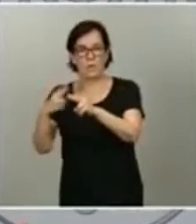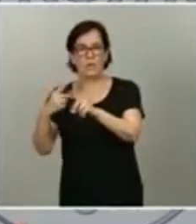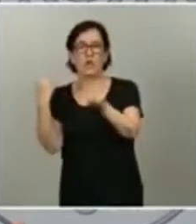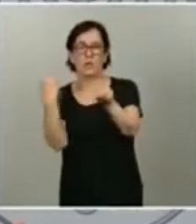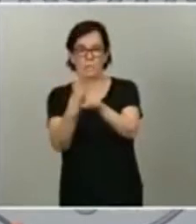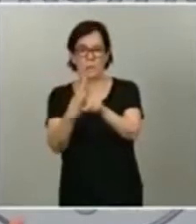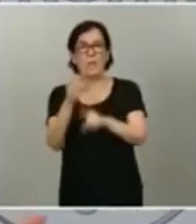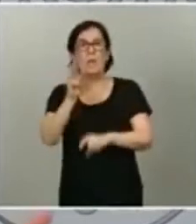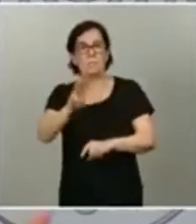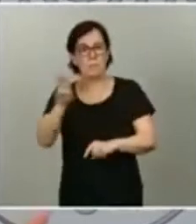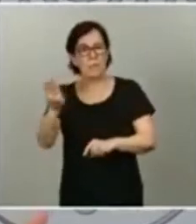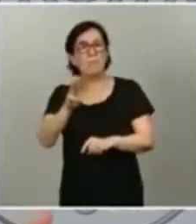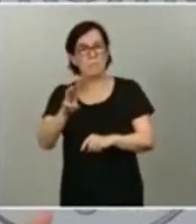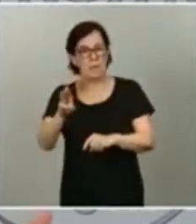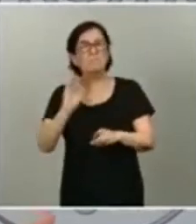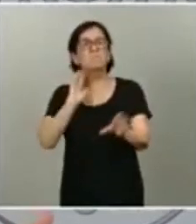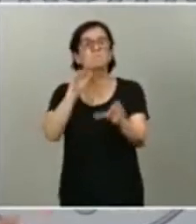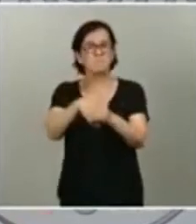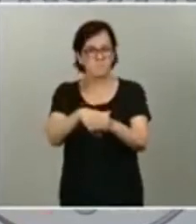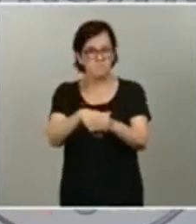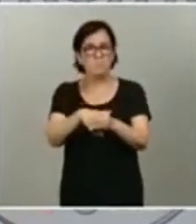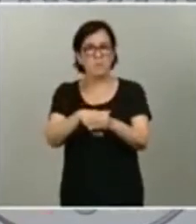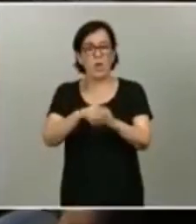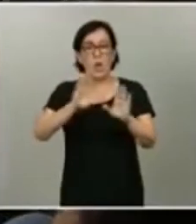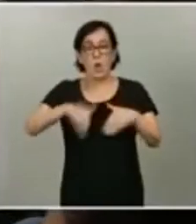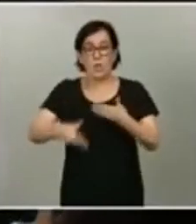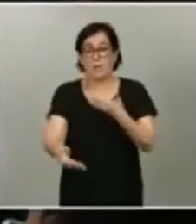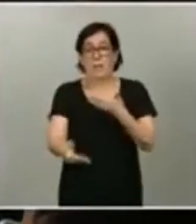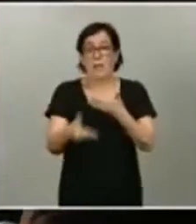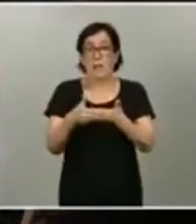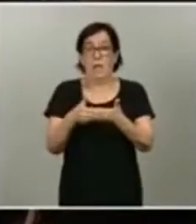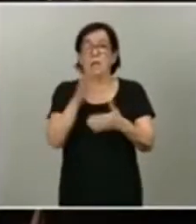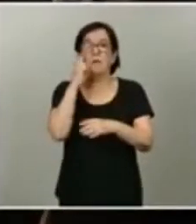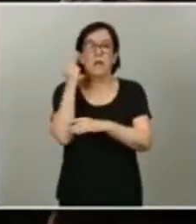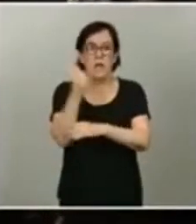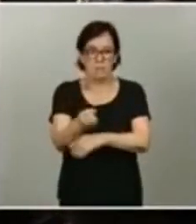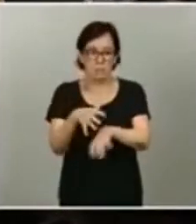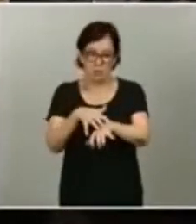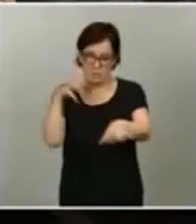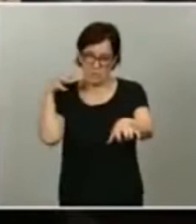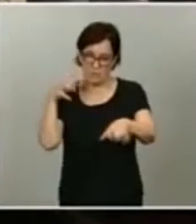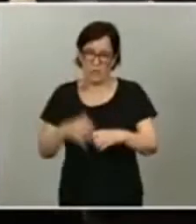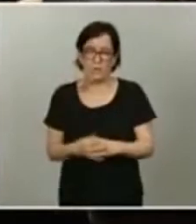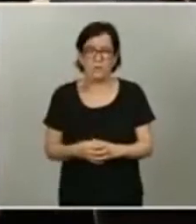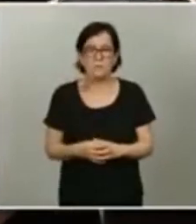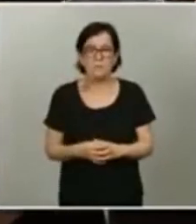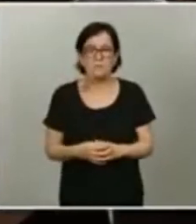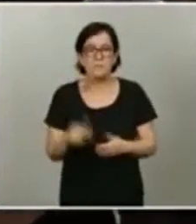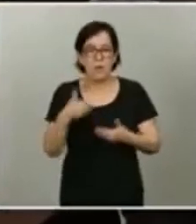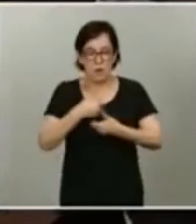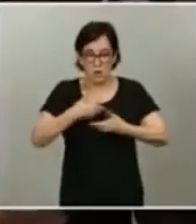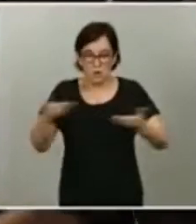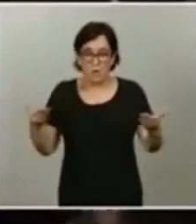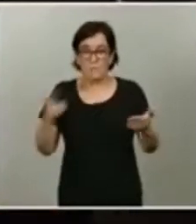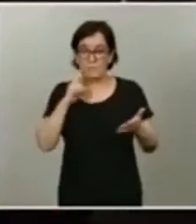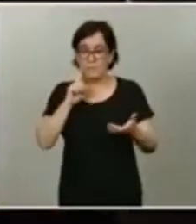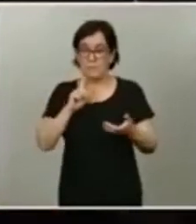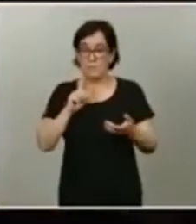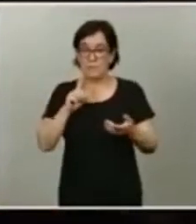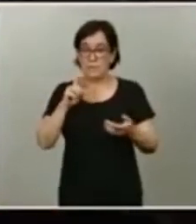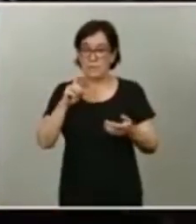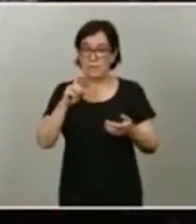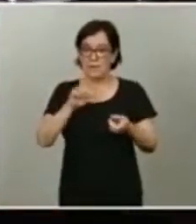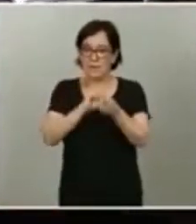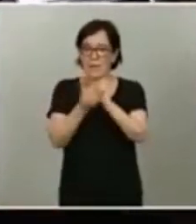Popular, que se sumó a última hora a este apoyo mayoritario. Confiamos en que este cambio de postura sea